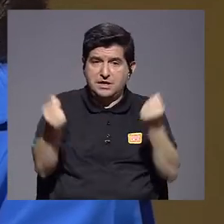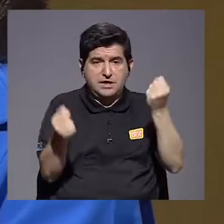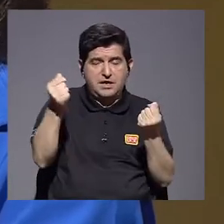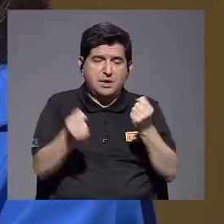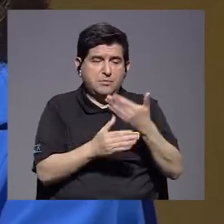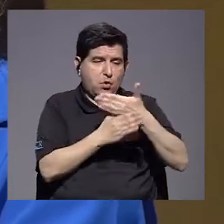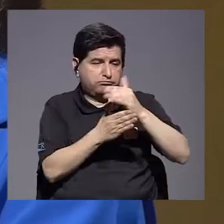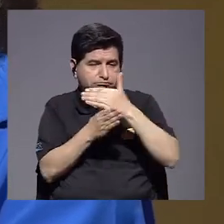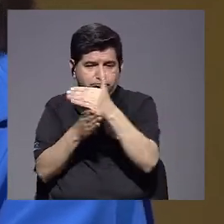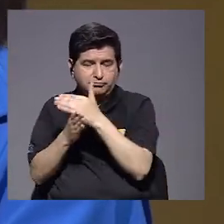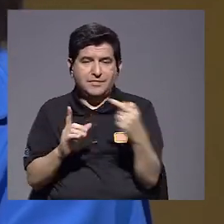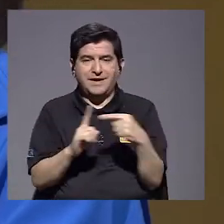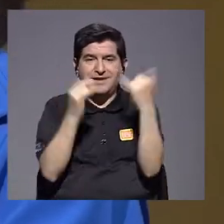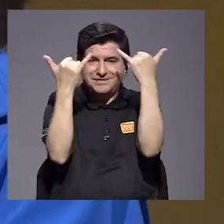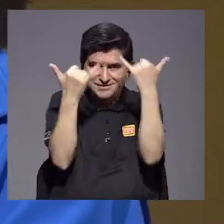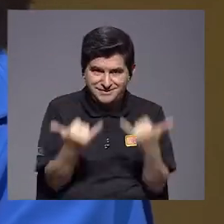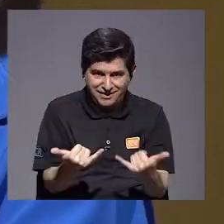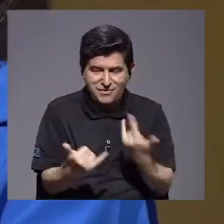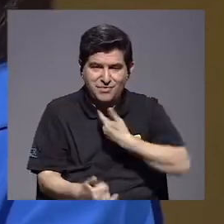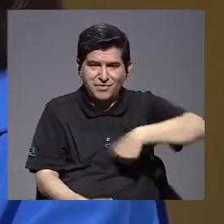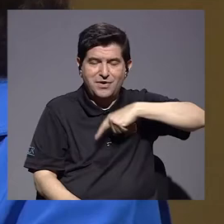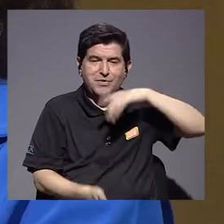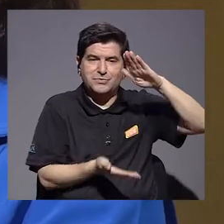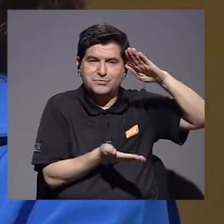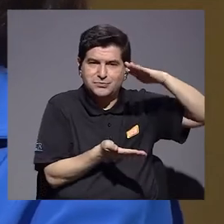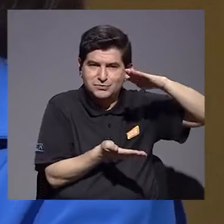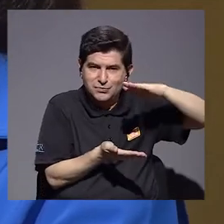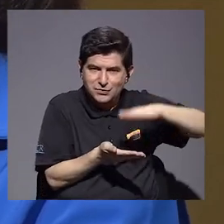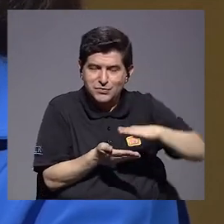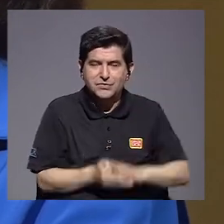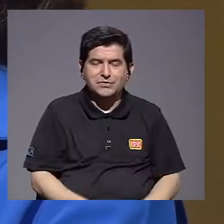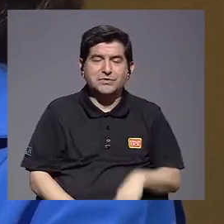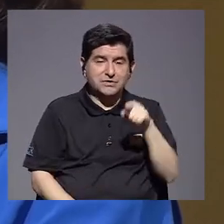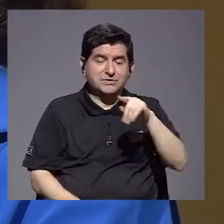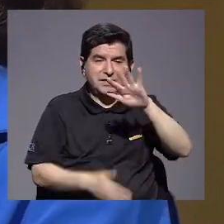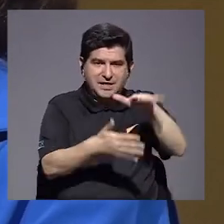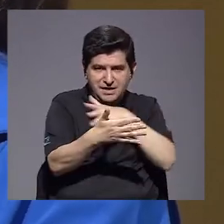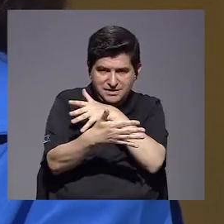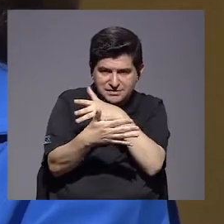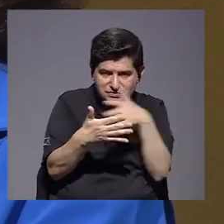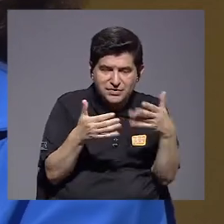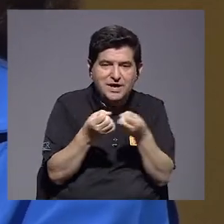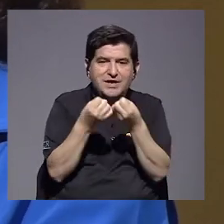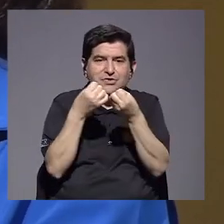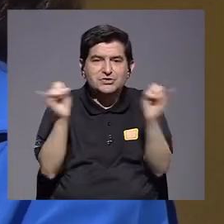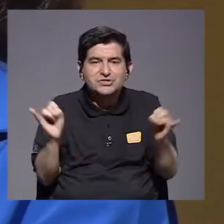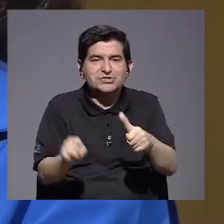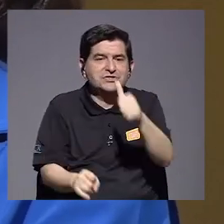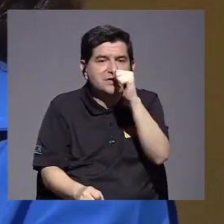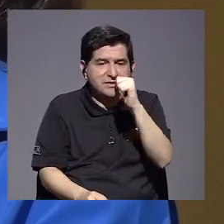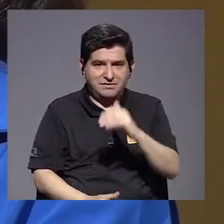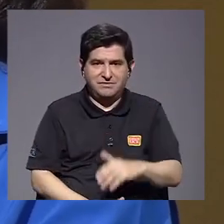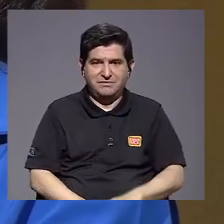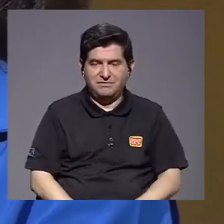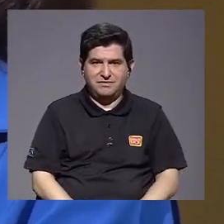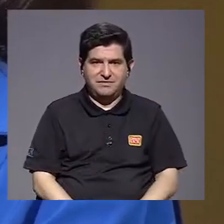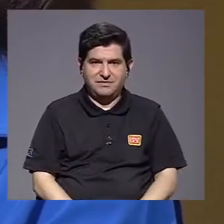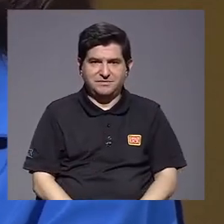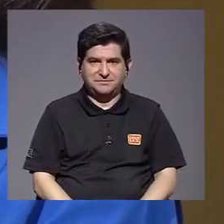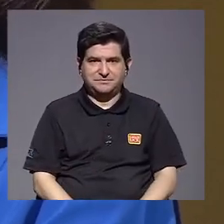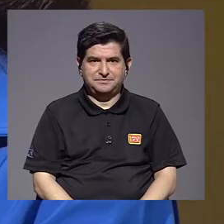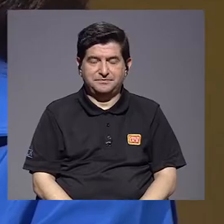camiones cisternas. Hasta ahora que hemos disminuido esta franja de horario sin agua, entonces